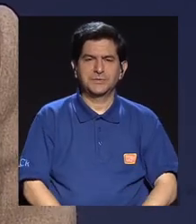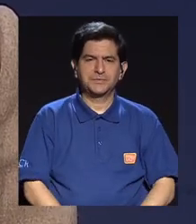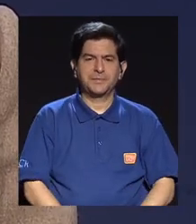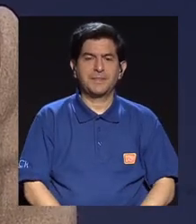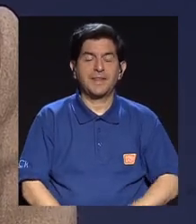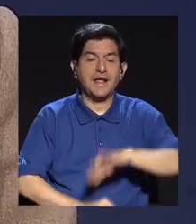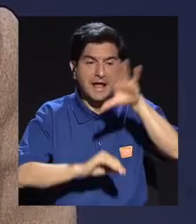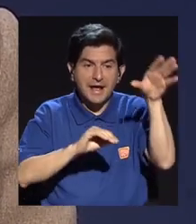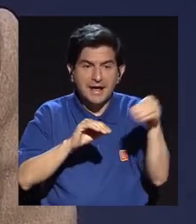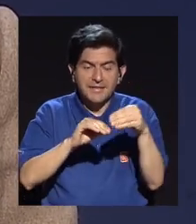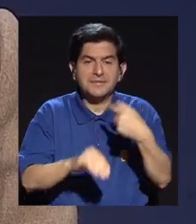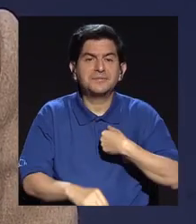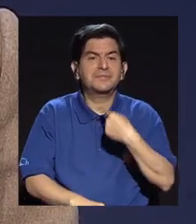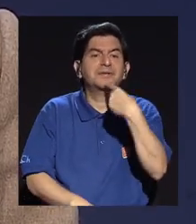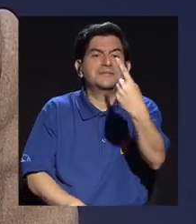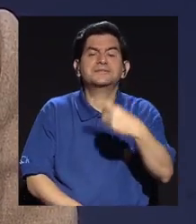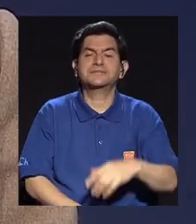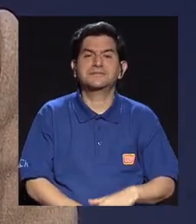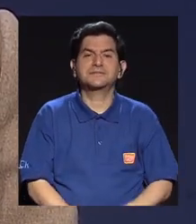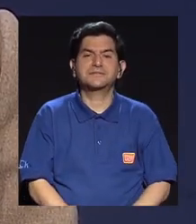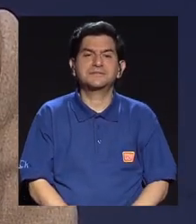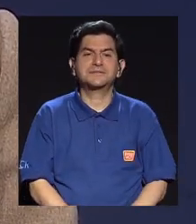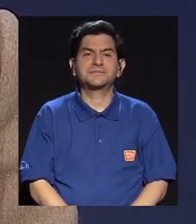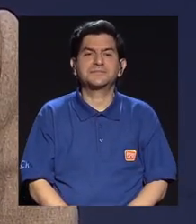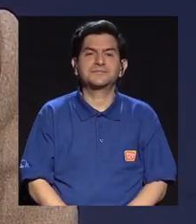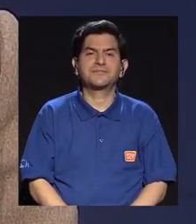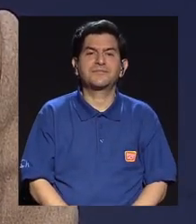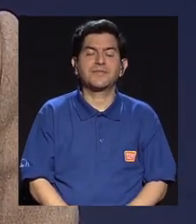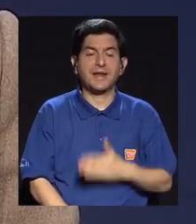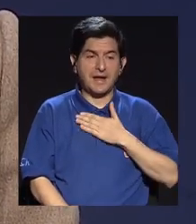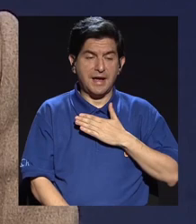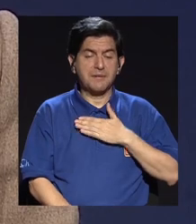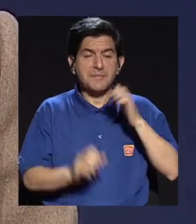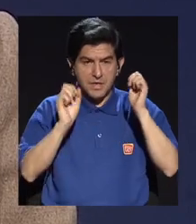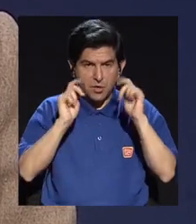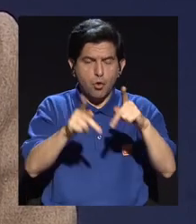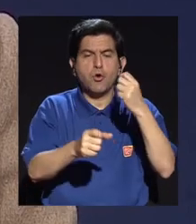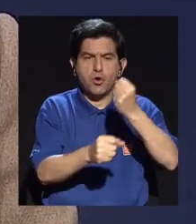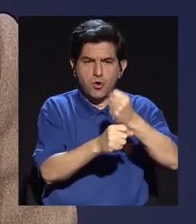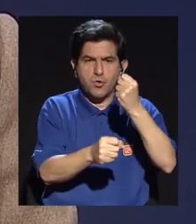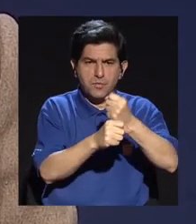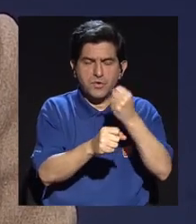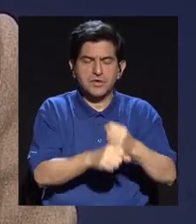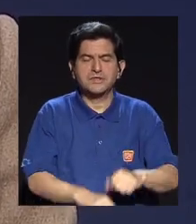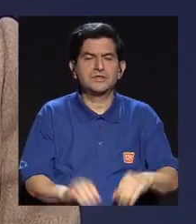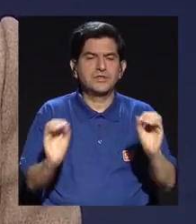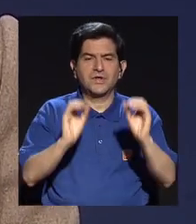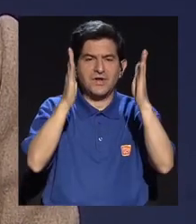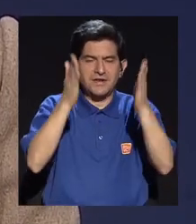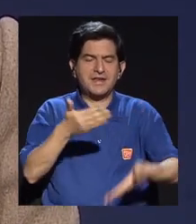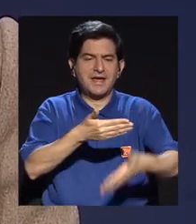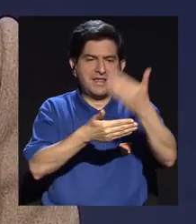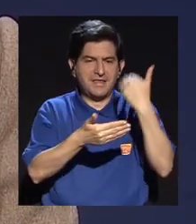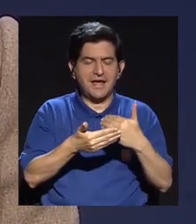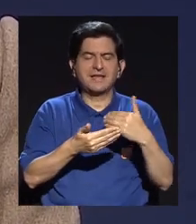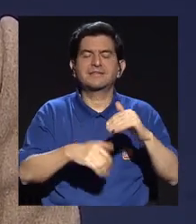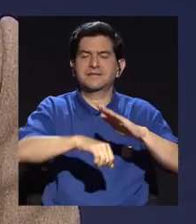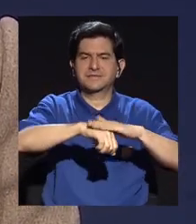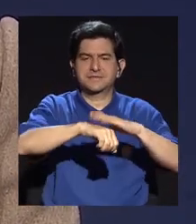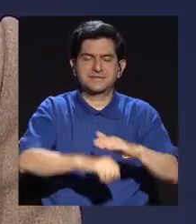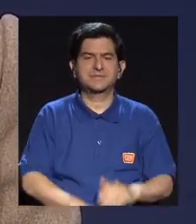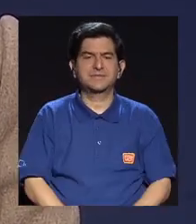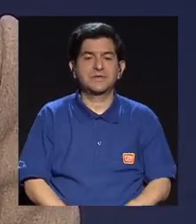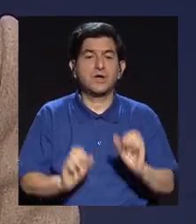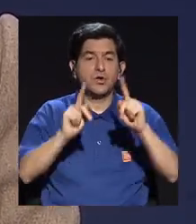Y además, tengo que decirlo, me ha dado las oportunidades laborales que a mí nadie antes me había dado